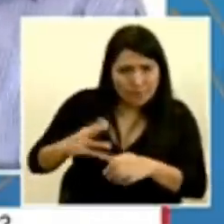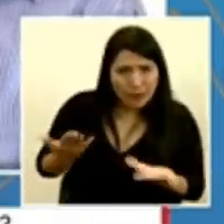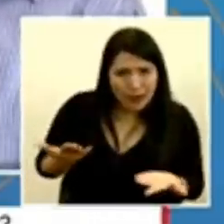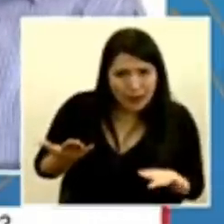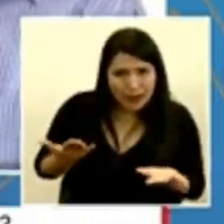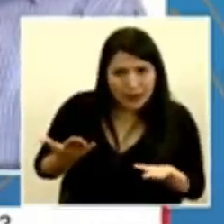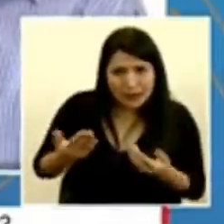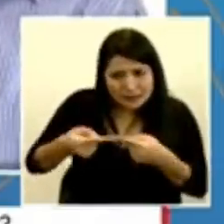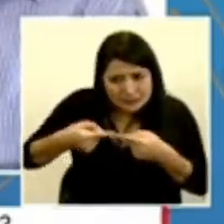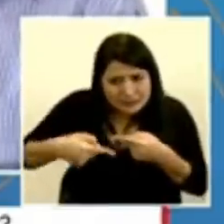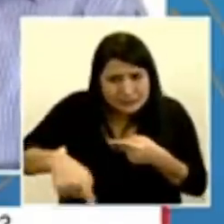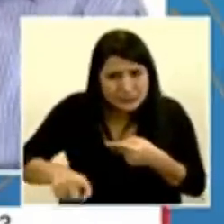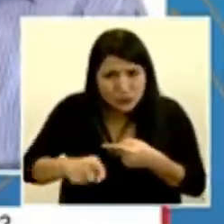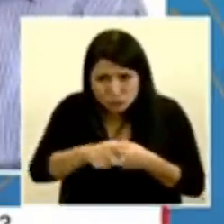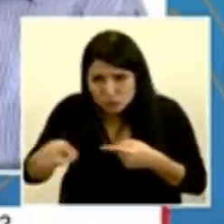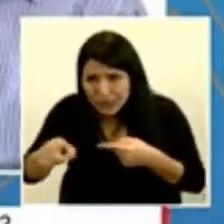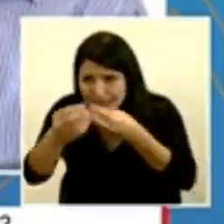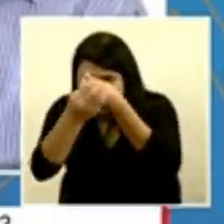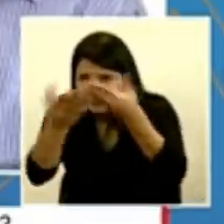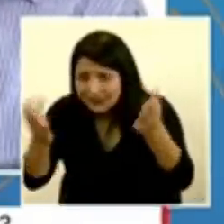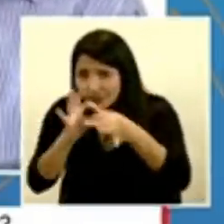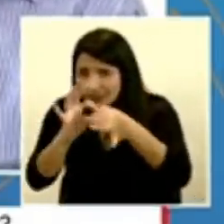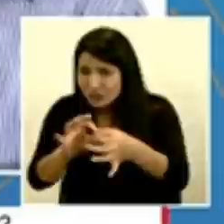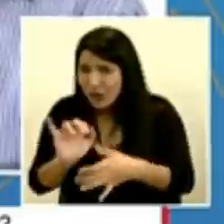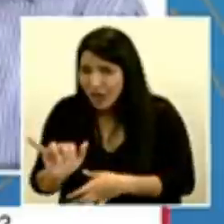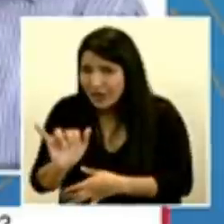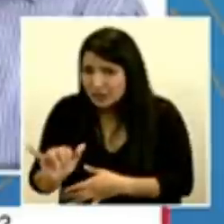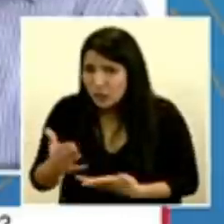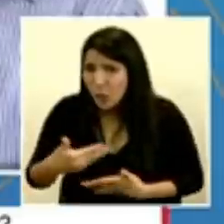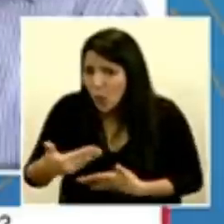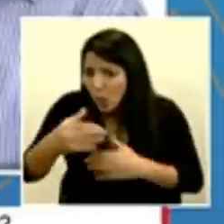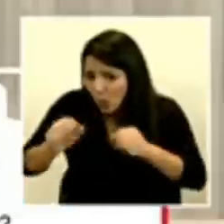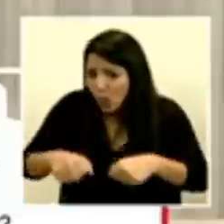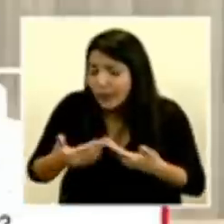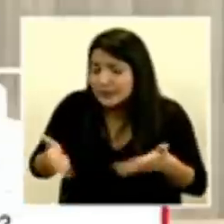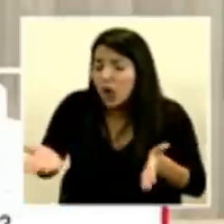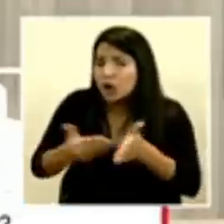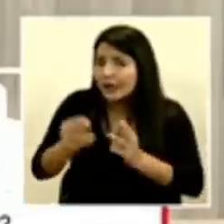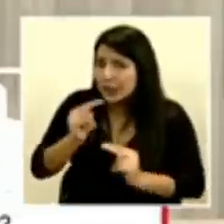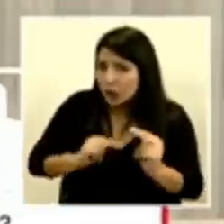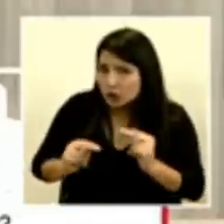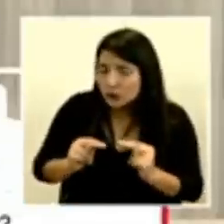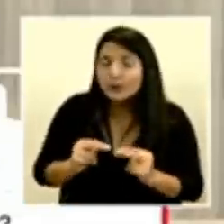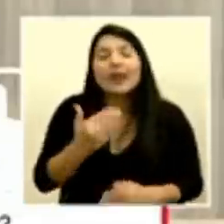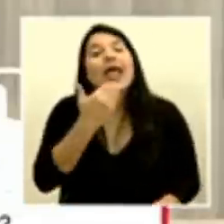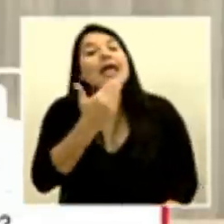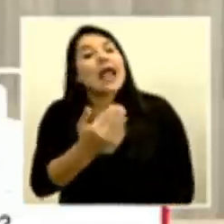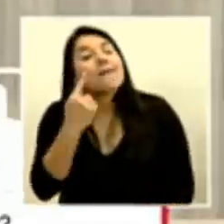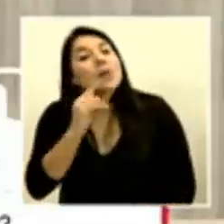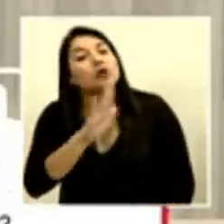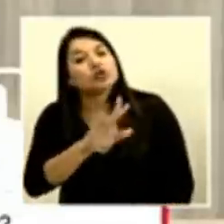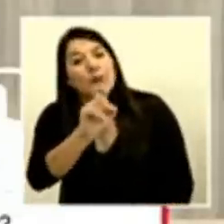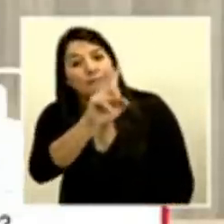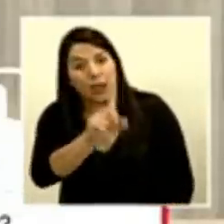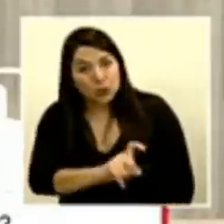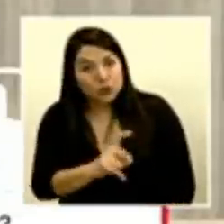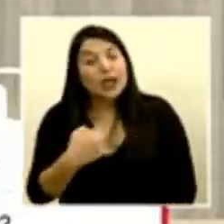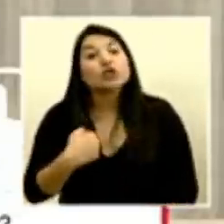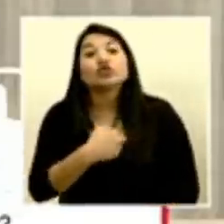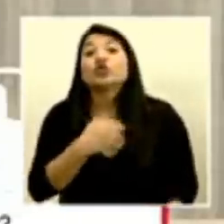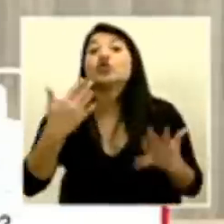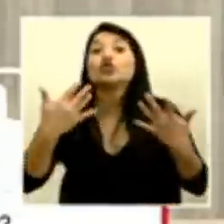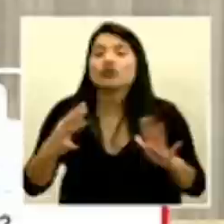las próximas horas algún tipo de noticia referente a esto? Sí, muchas gracias por su pregunta. Ya lo hemos